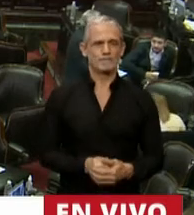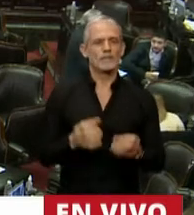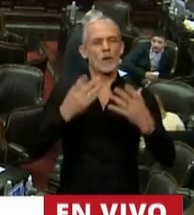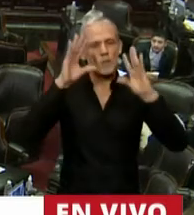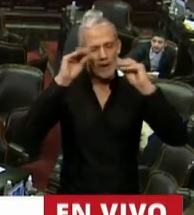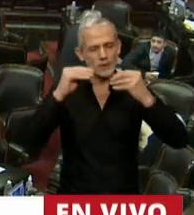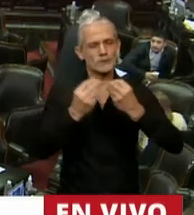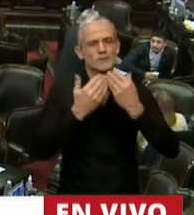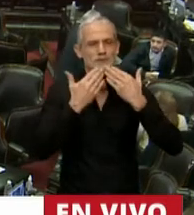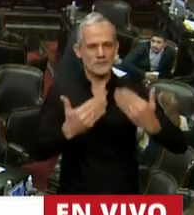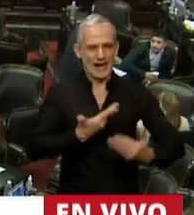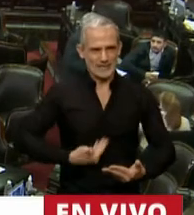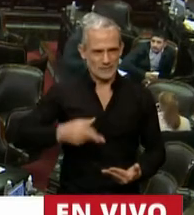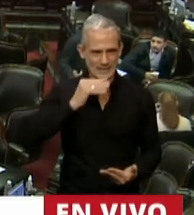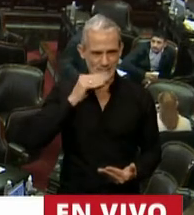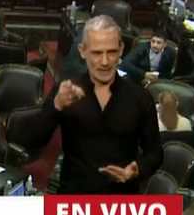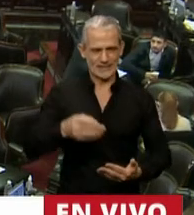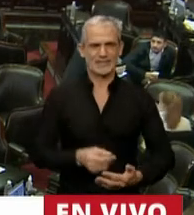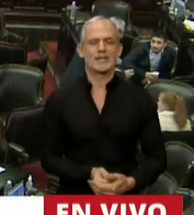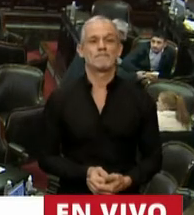Buenas noches, muchas gracias, señor presidente.